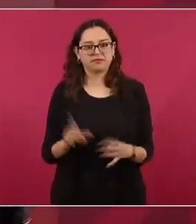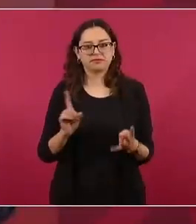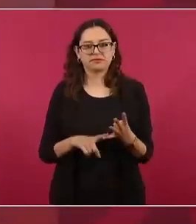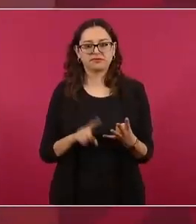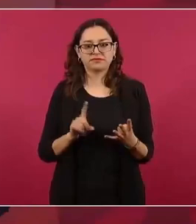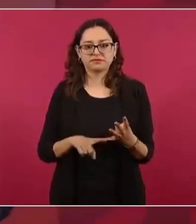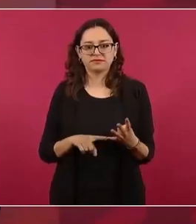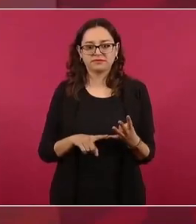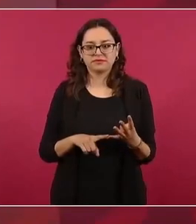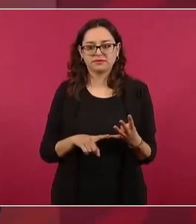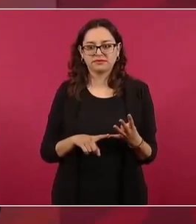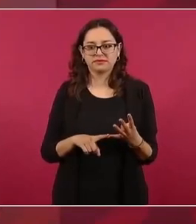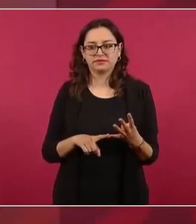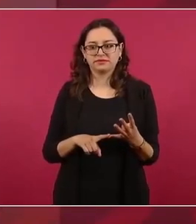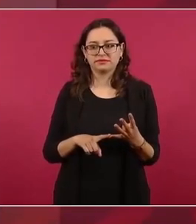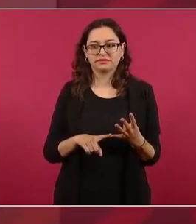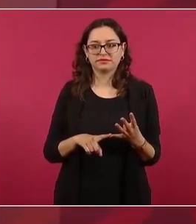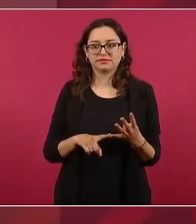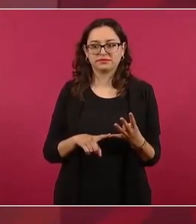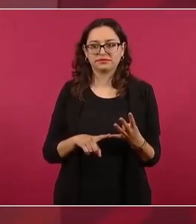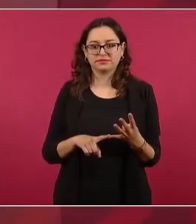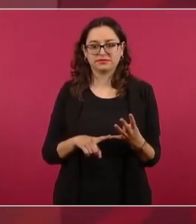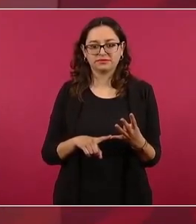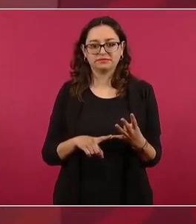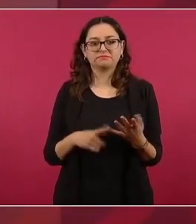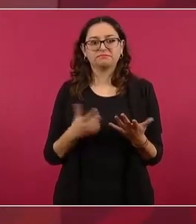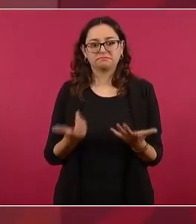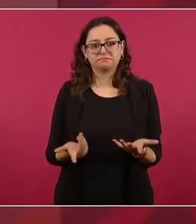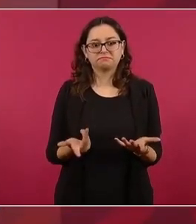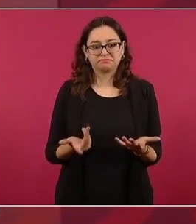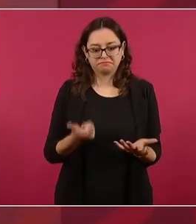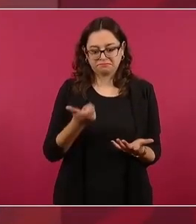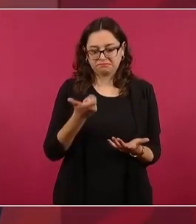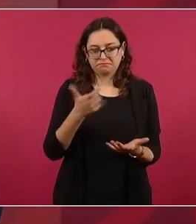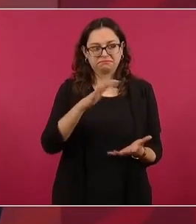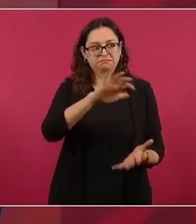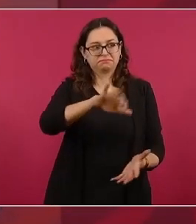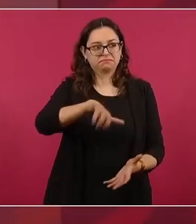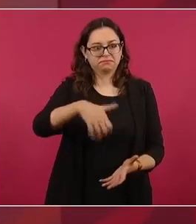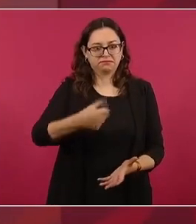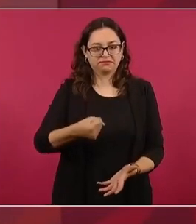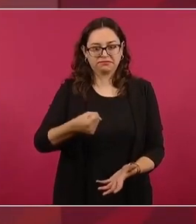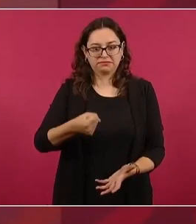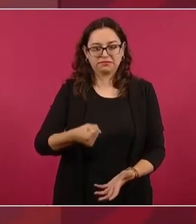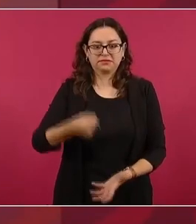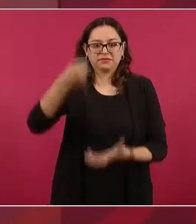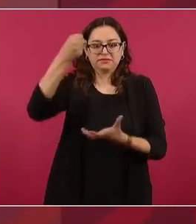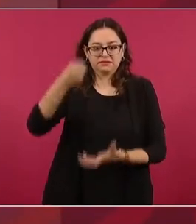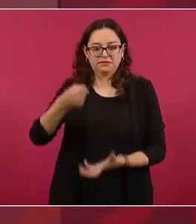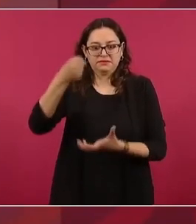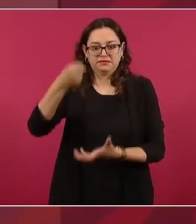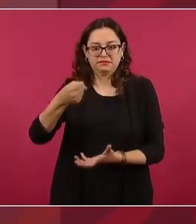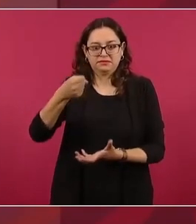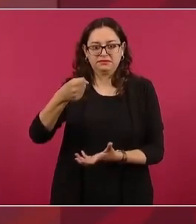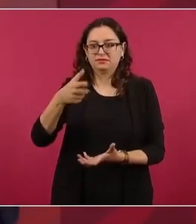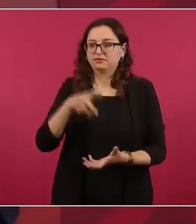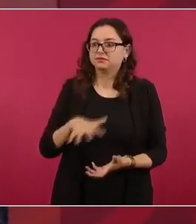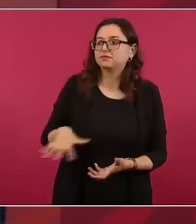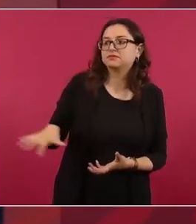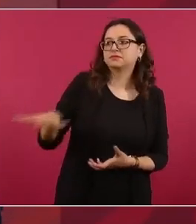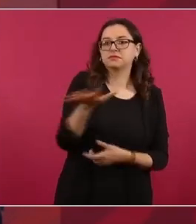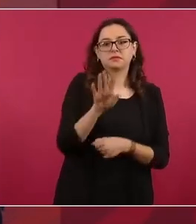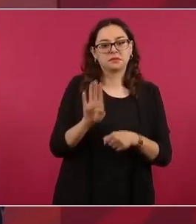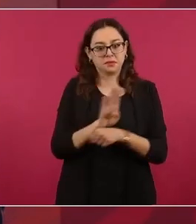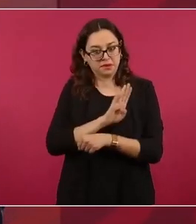todos esos fondos que se ahorran para beneficio del pueblo